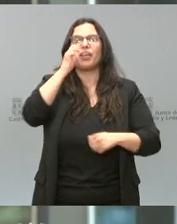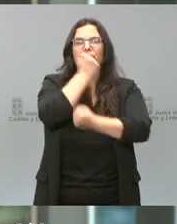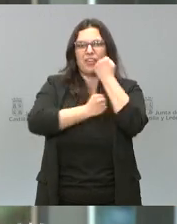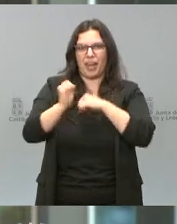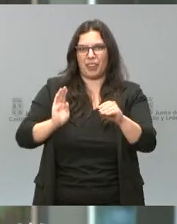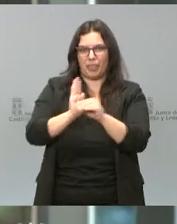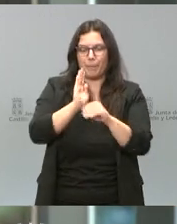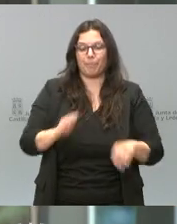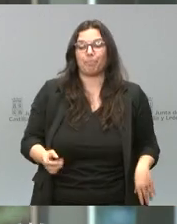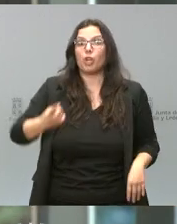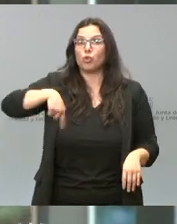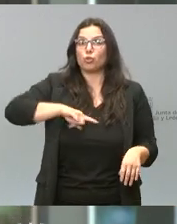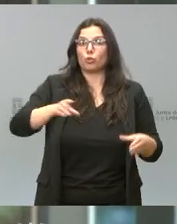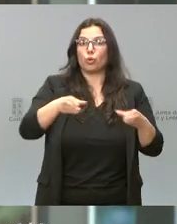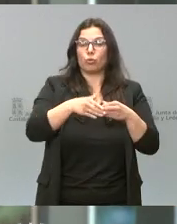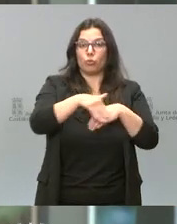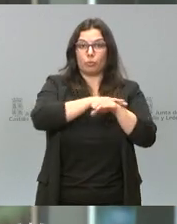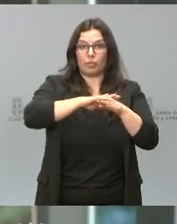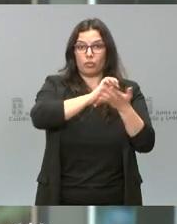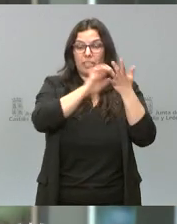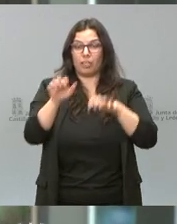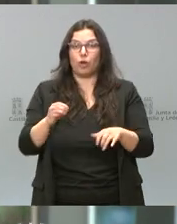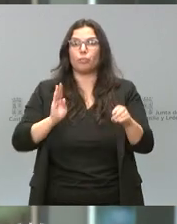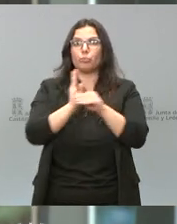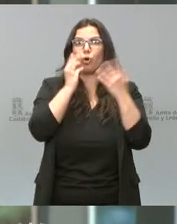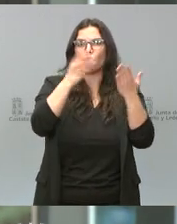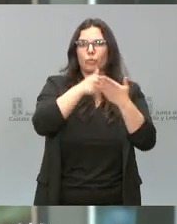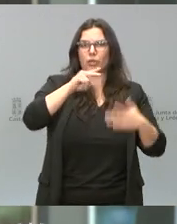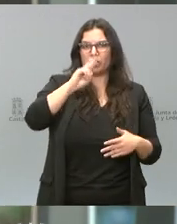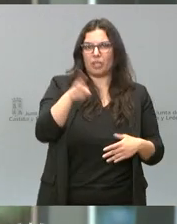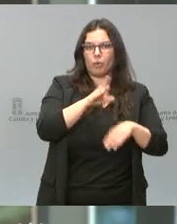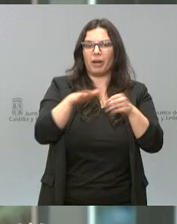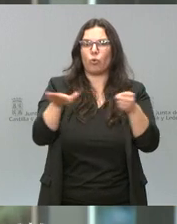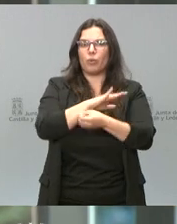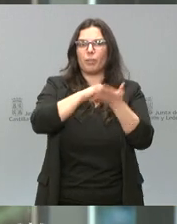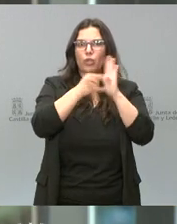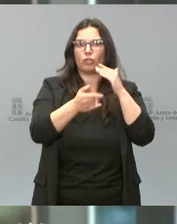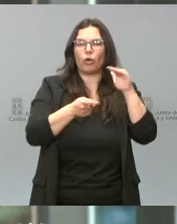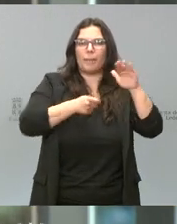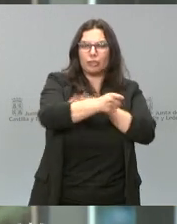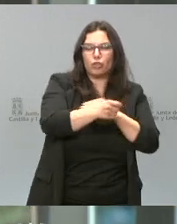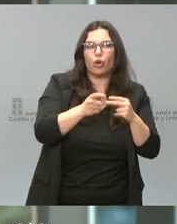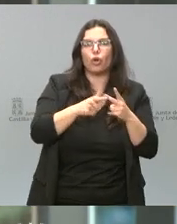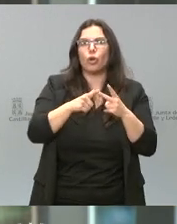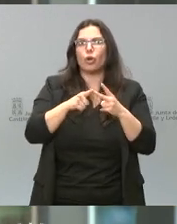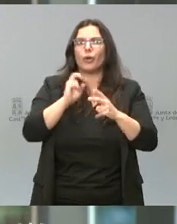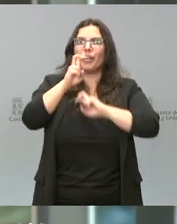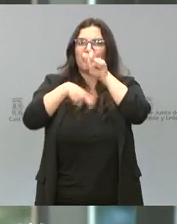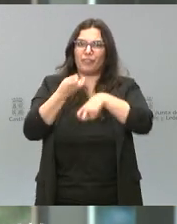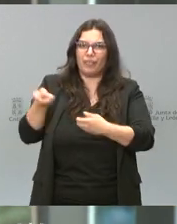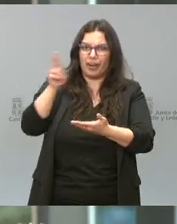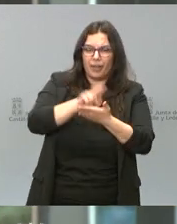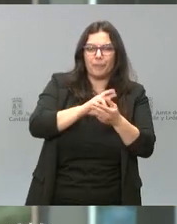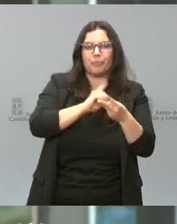aportamos 8 millones de euros para financiar proyectos de inversión o de refinanciación